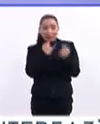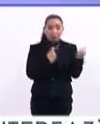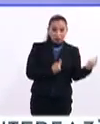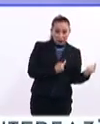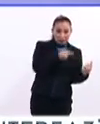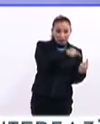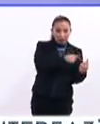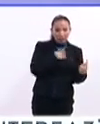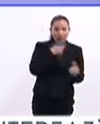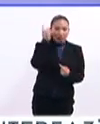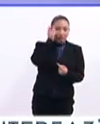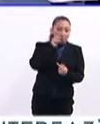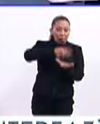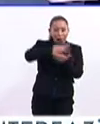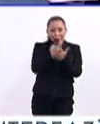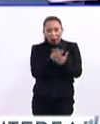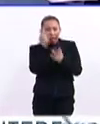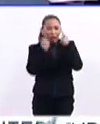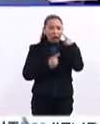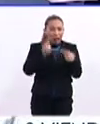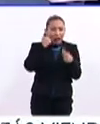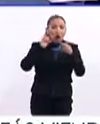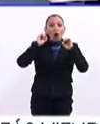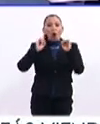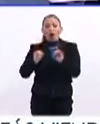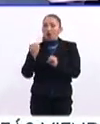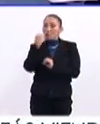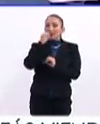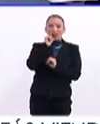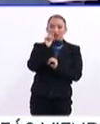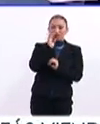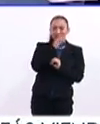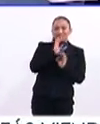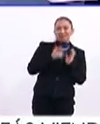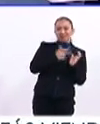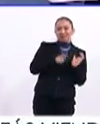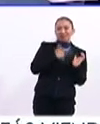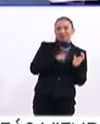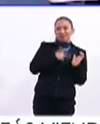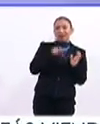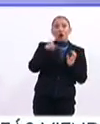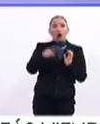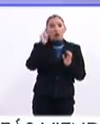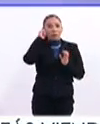años, terrores nocturnos, perder el apetito o irritabilidad.